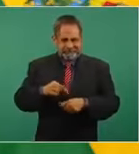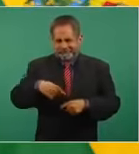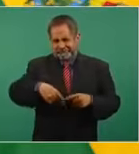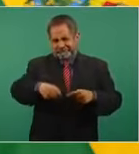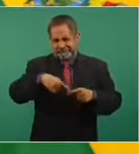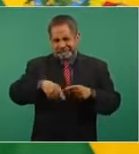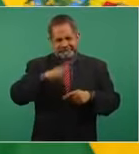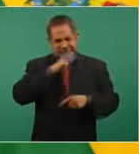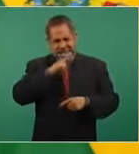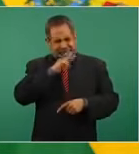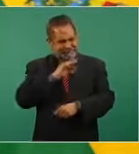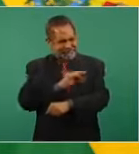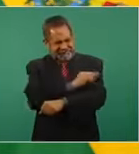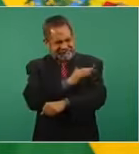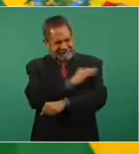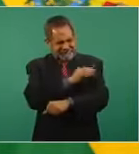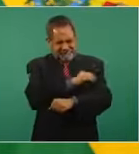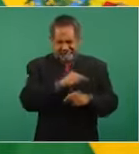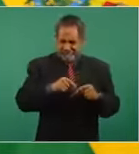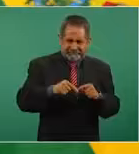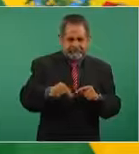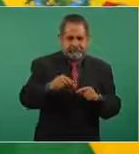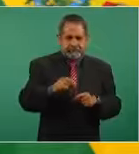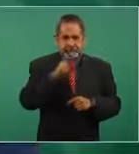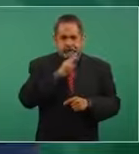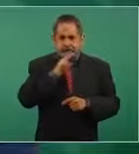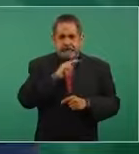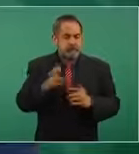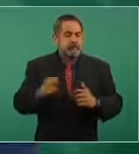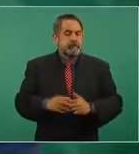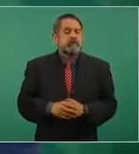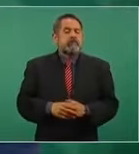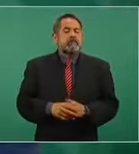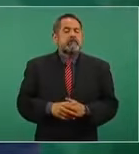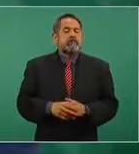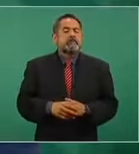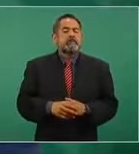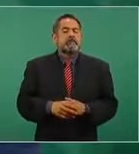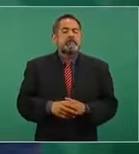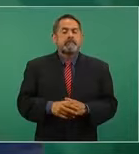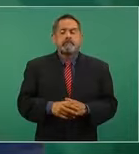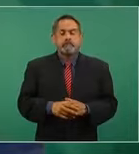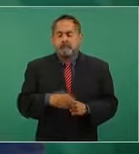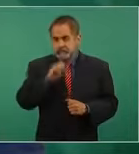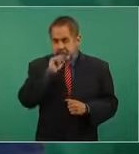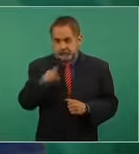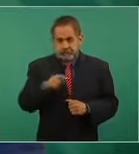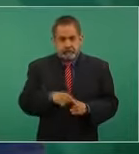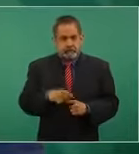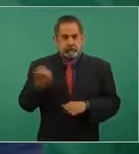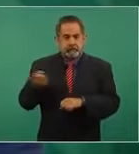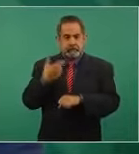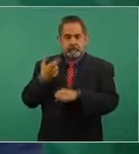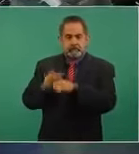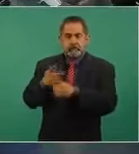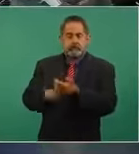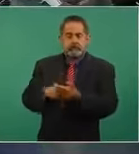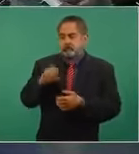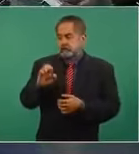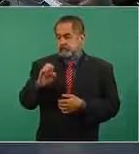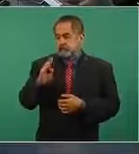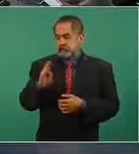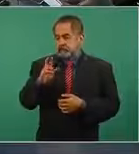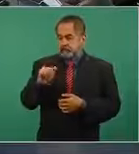Y también el secretario Marcelo Ebrard me ha informado